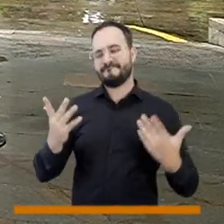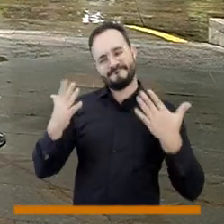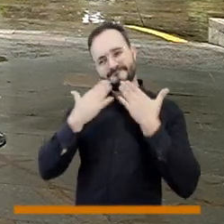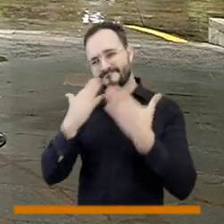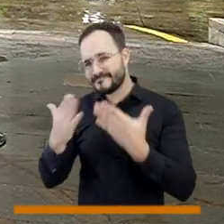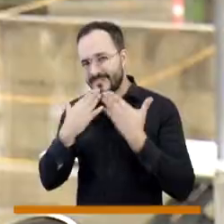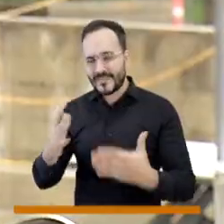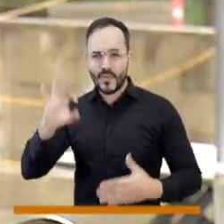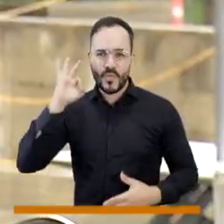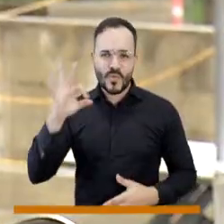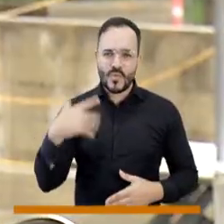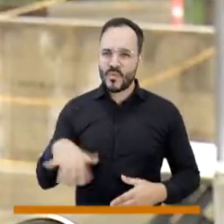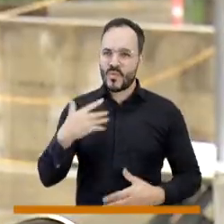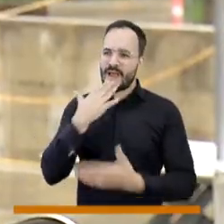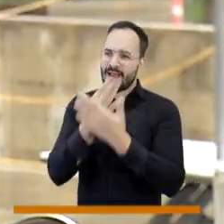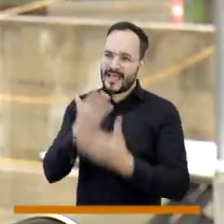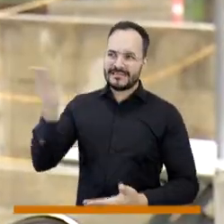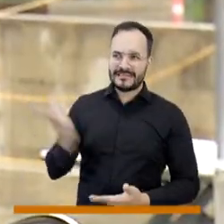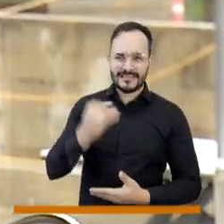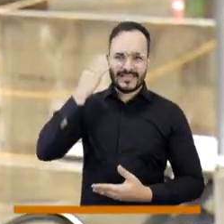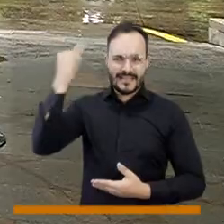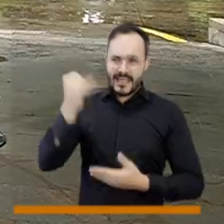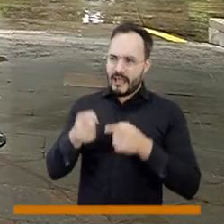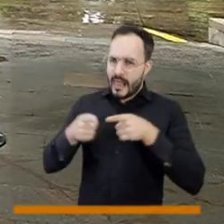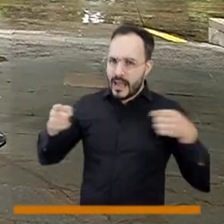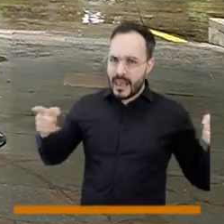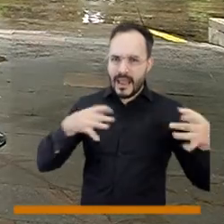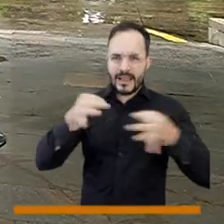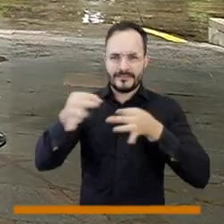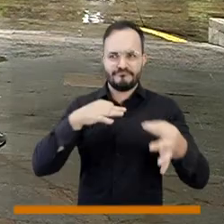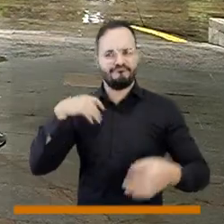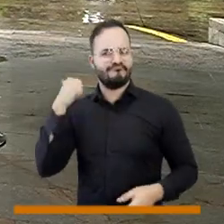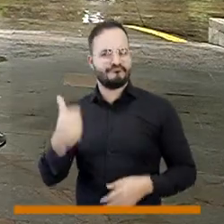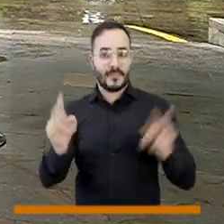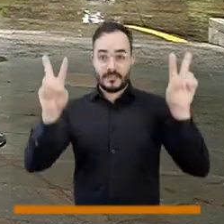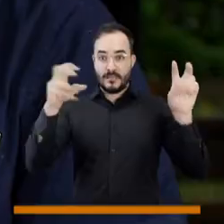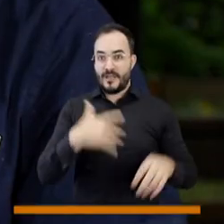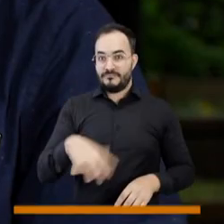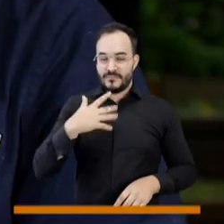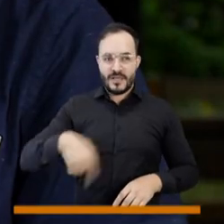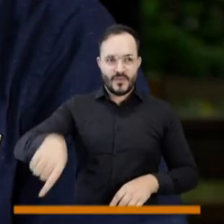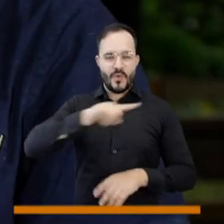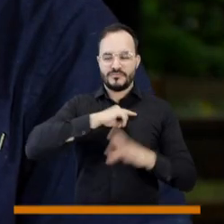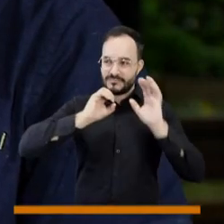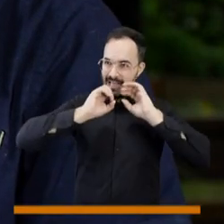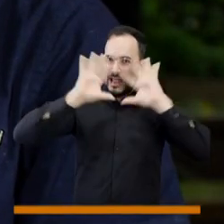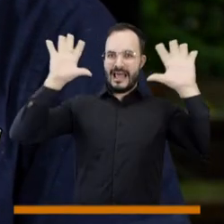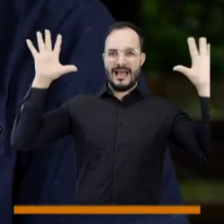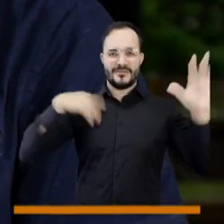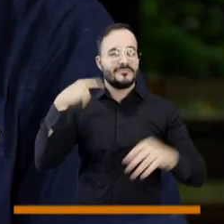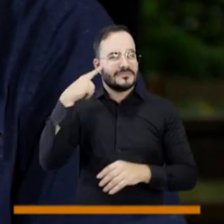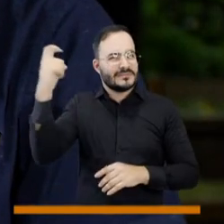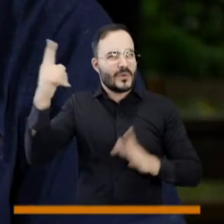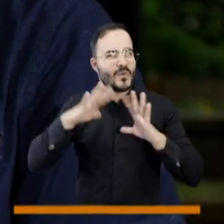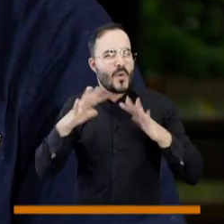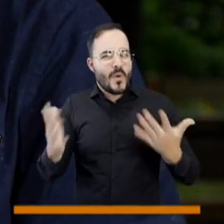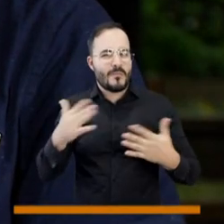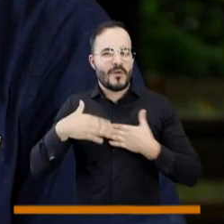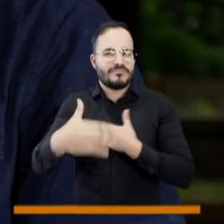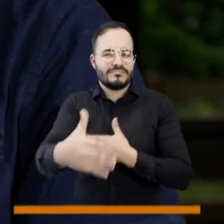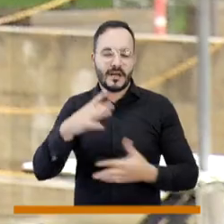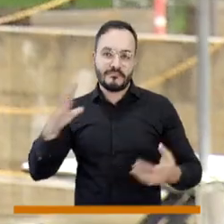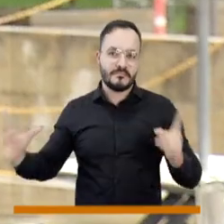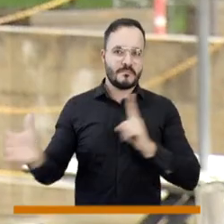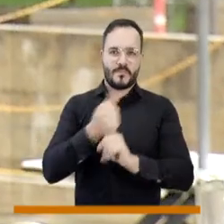espectacular muchísimas gracias concejal por habernos traído estos invitados de lujo este tema que de verdad nos ilustra y nos pone a